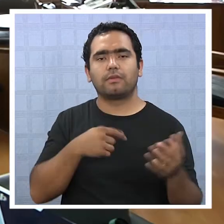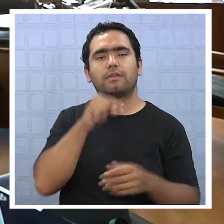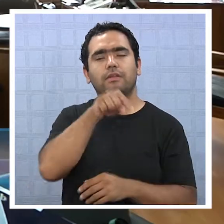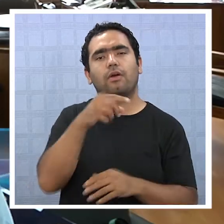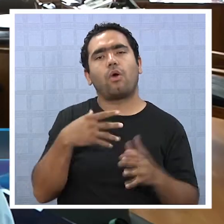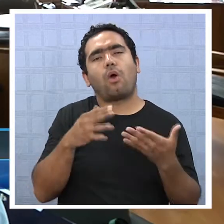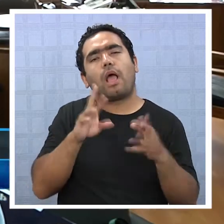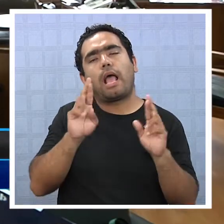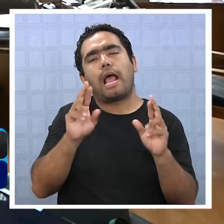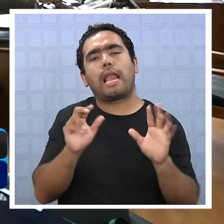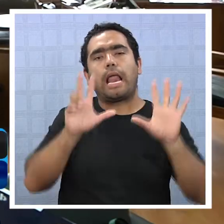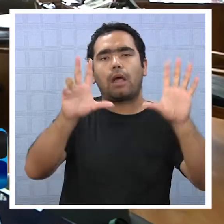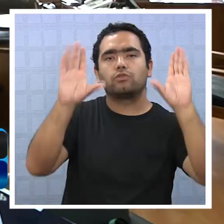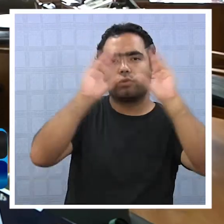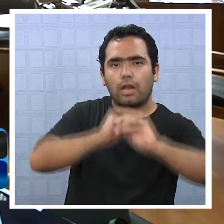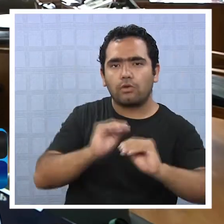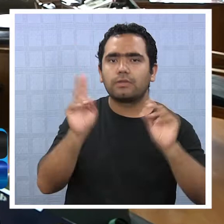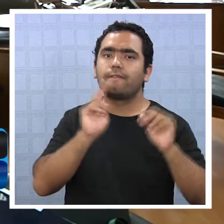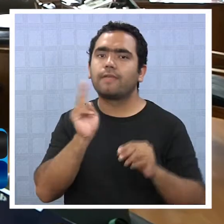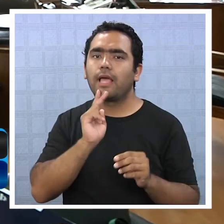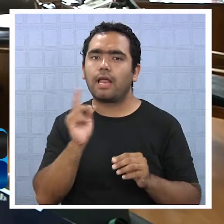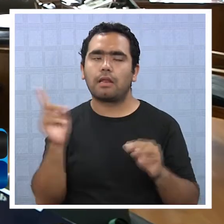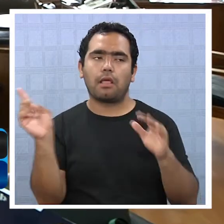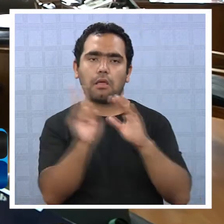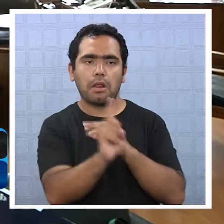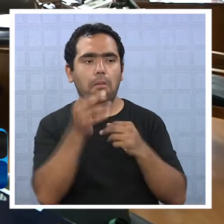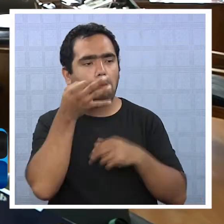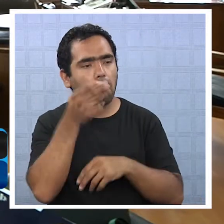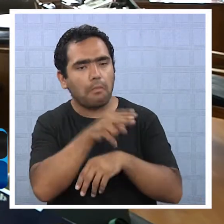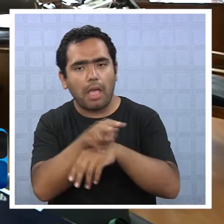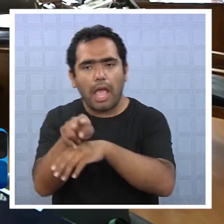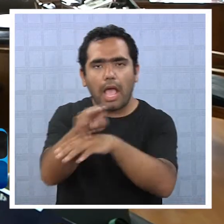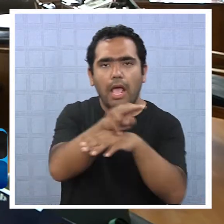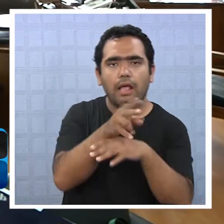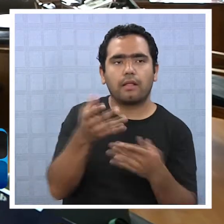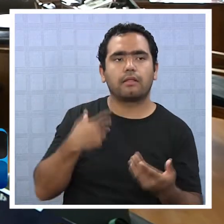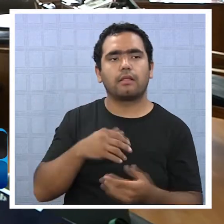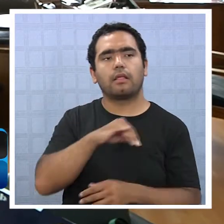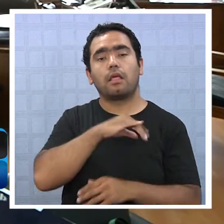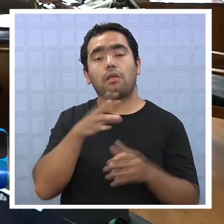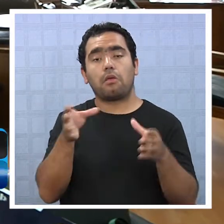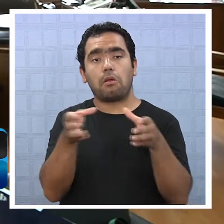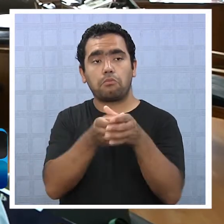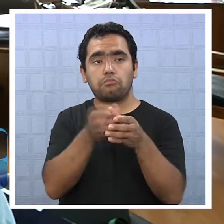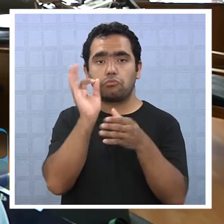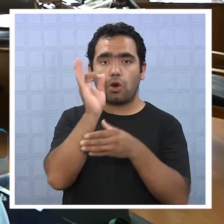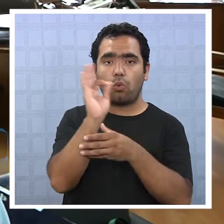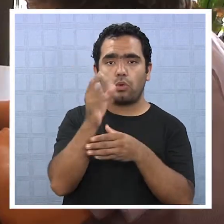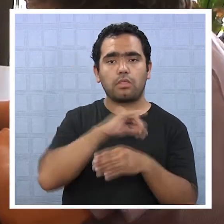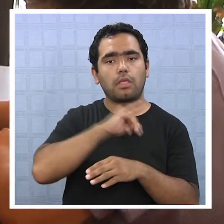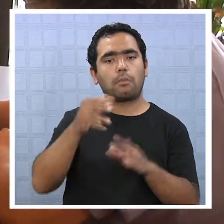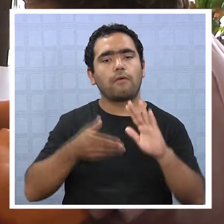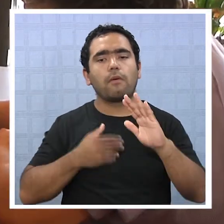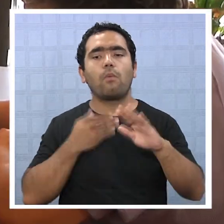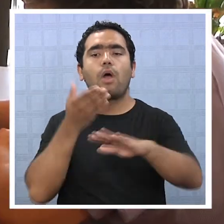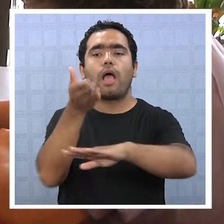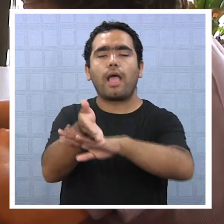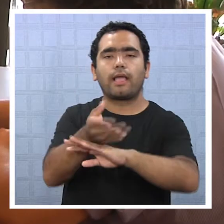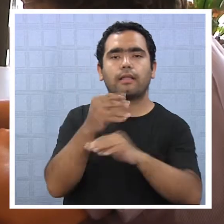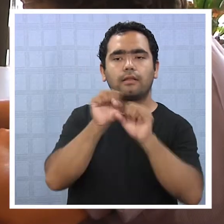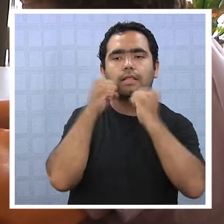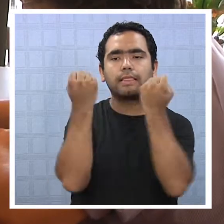así que ojalá todos puedan ir a disfrutarlo a las 22 horas. Ahora vamos a una visita al estadio después de la reunión